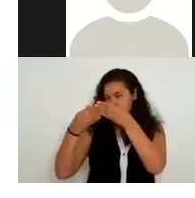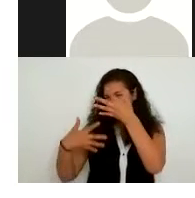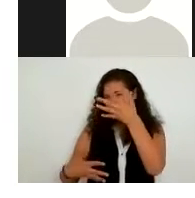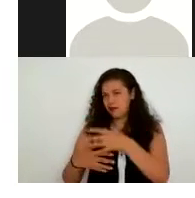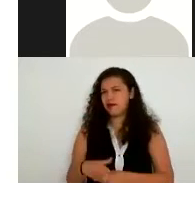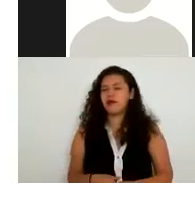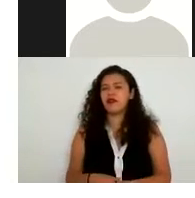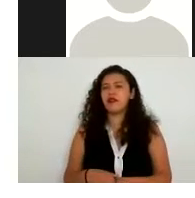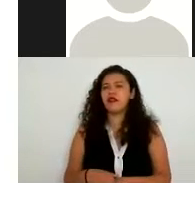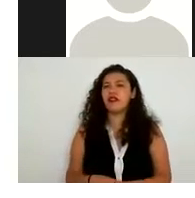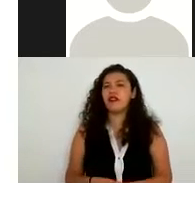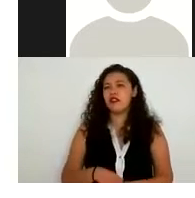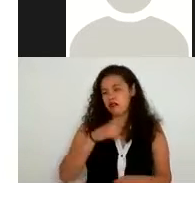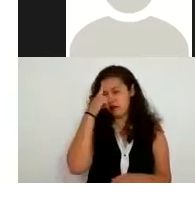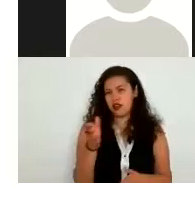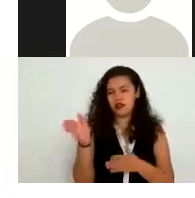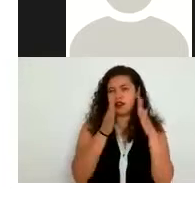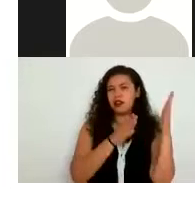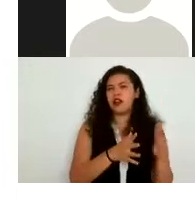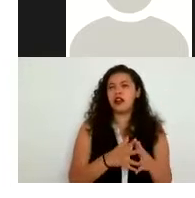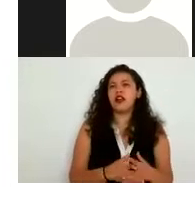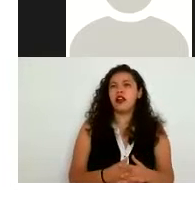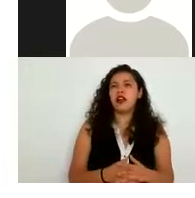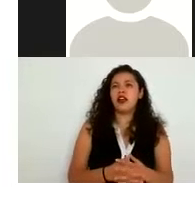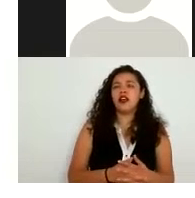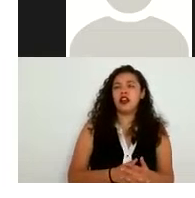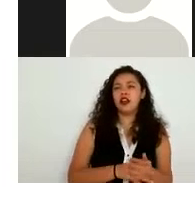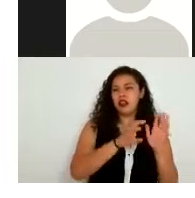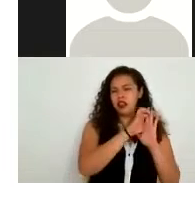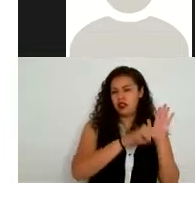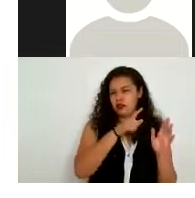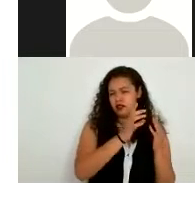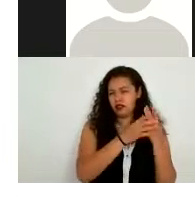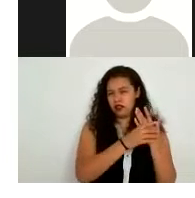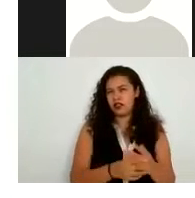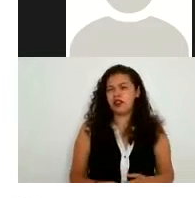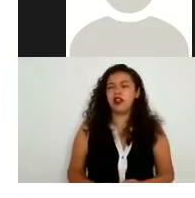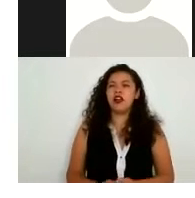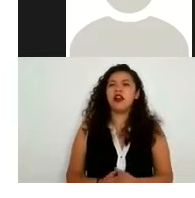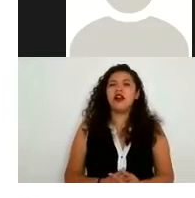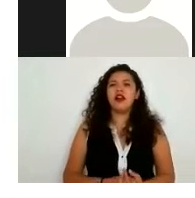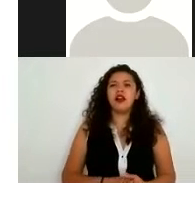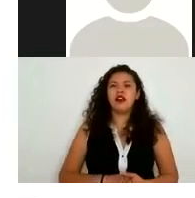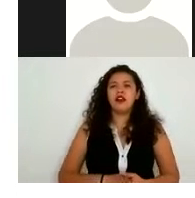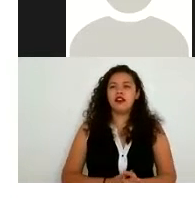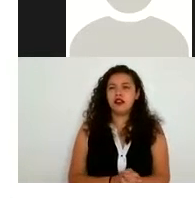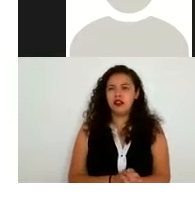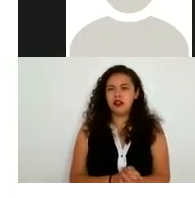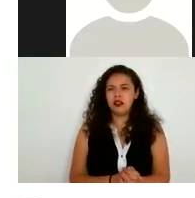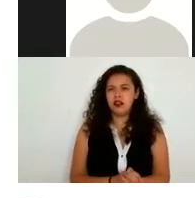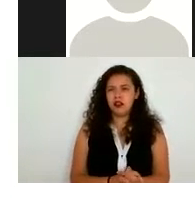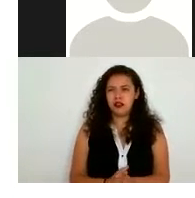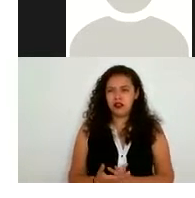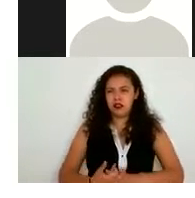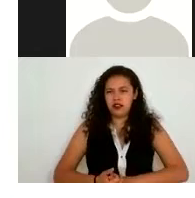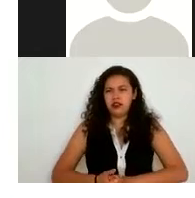disociación Alejandro me lo pone un ejemplo Sí, la disociación se trata básicamente es